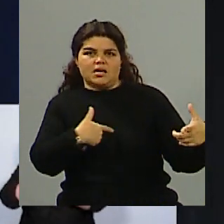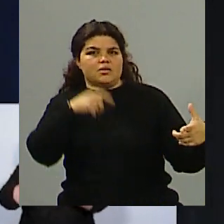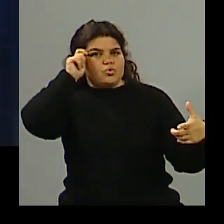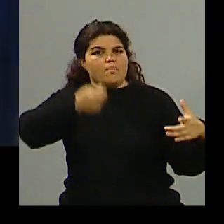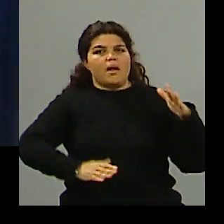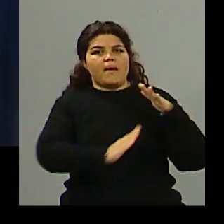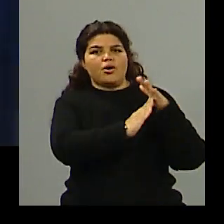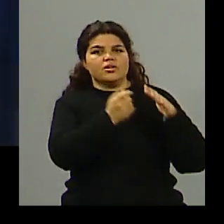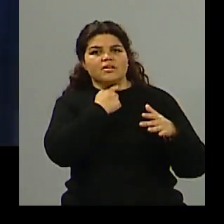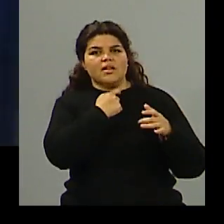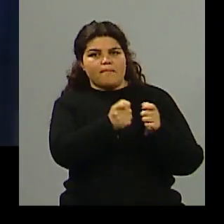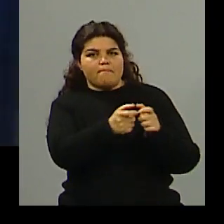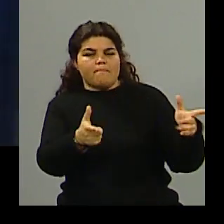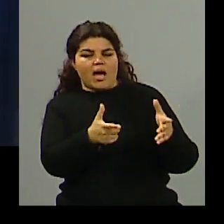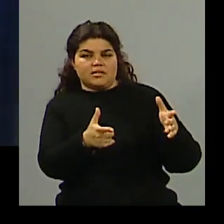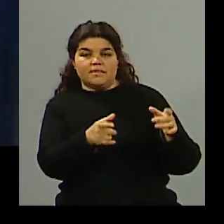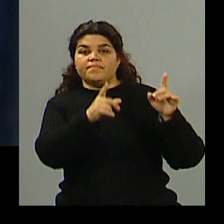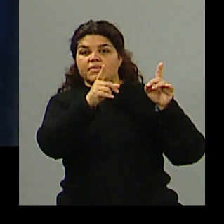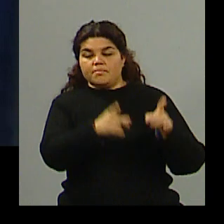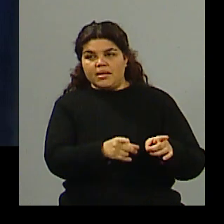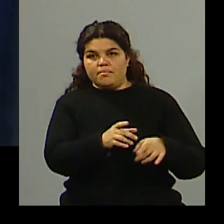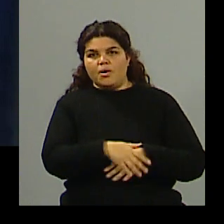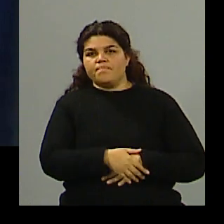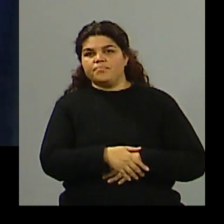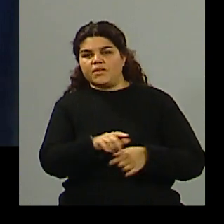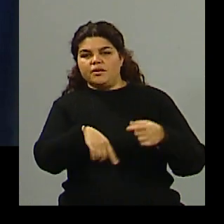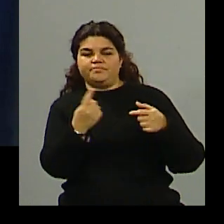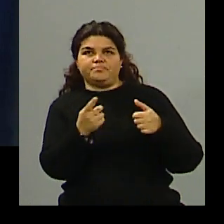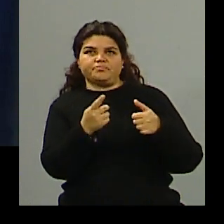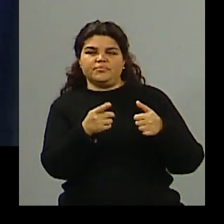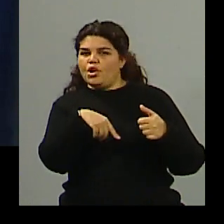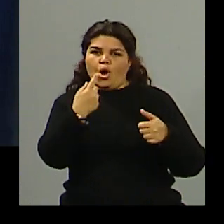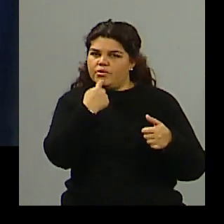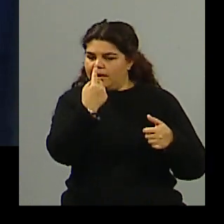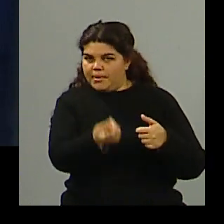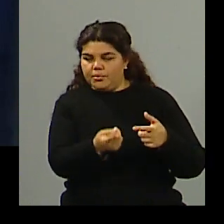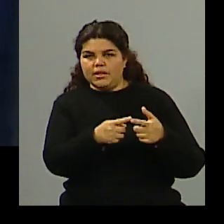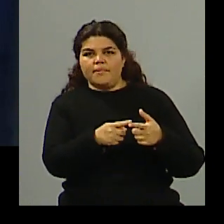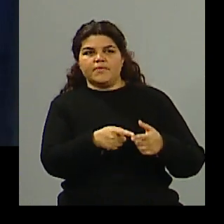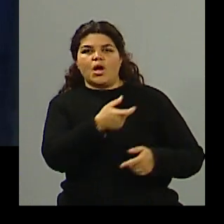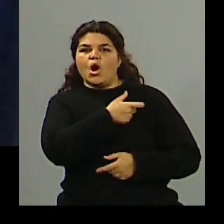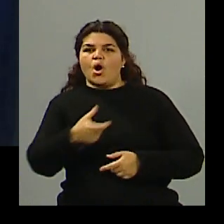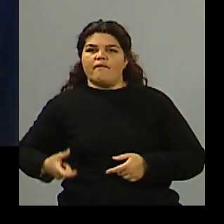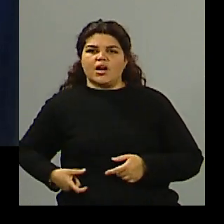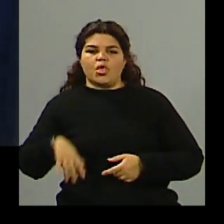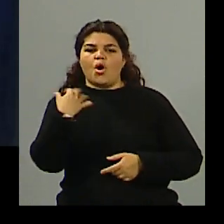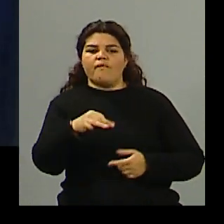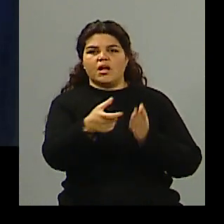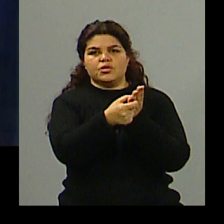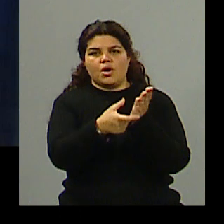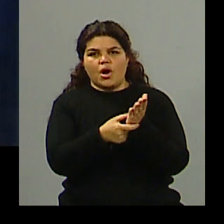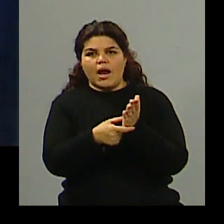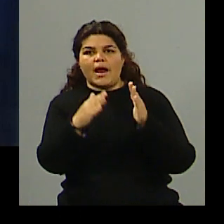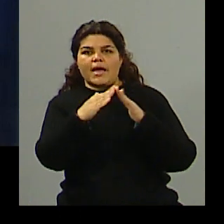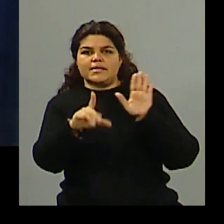Justicia. Después hablaba de la transparencia, si el gobernador debe o no elegir o mandar las carpetas a la legislatura para